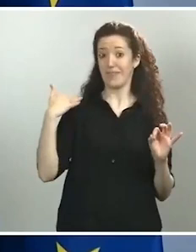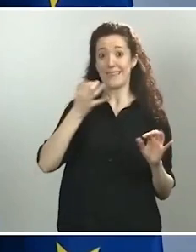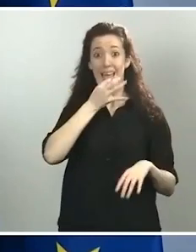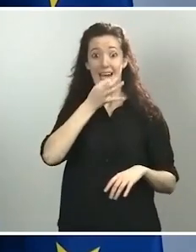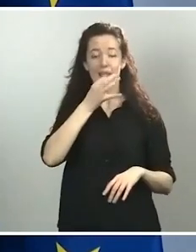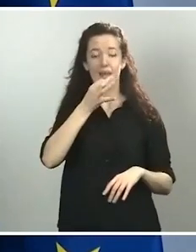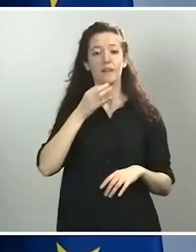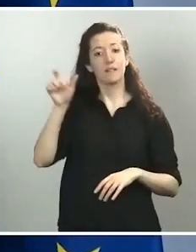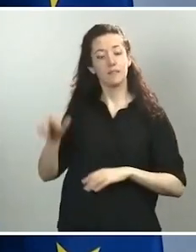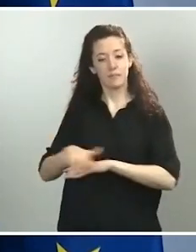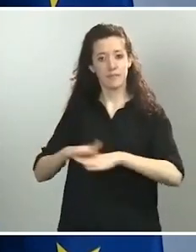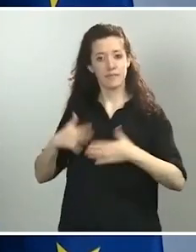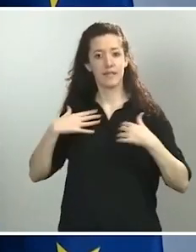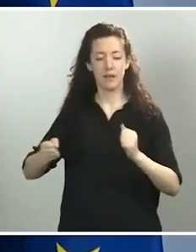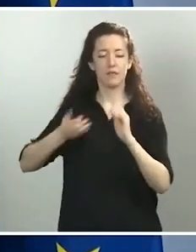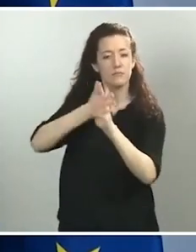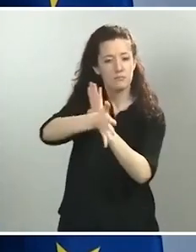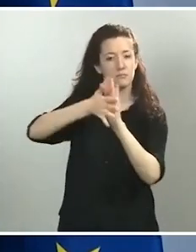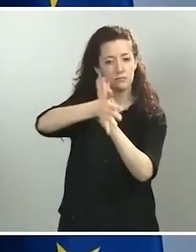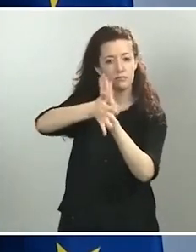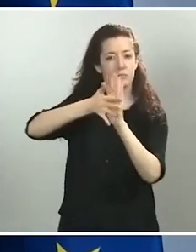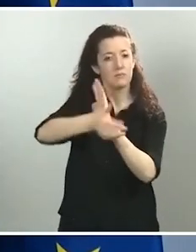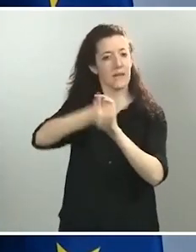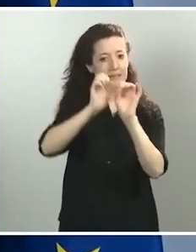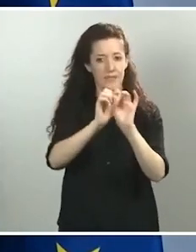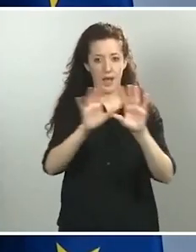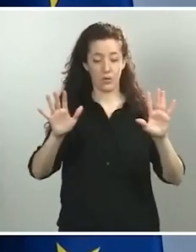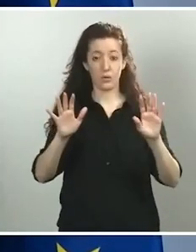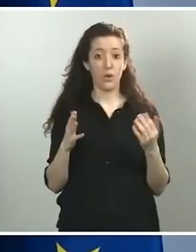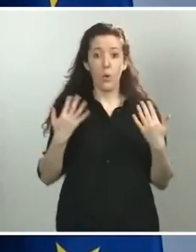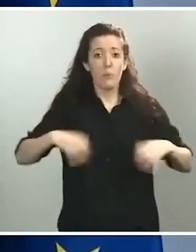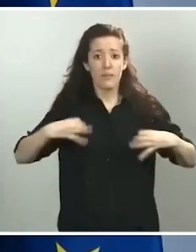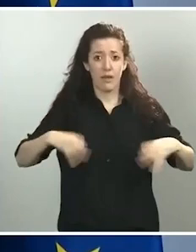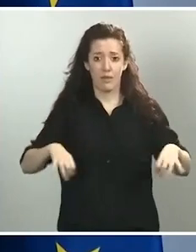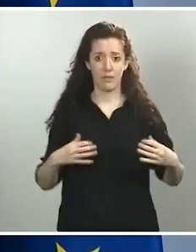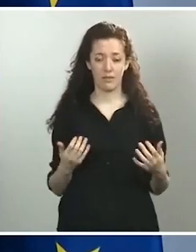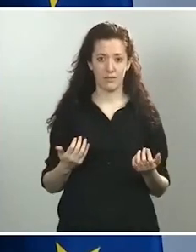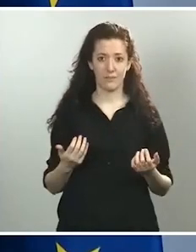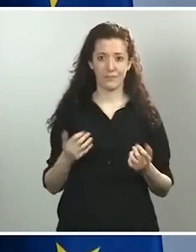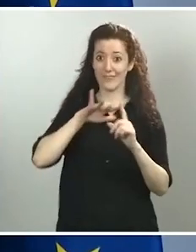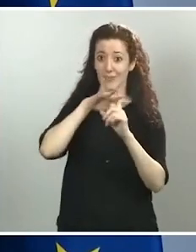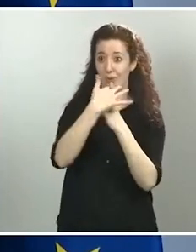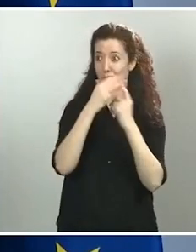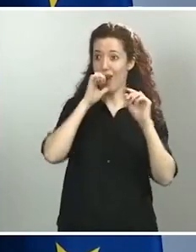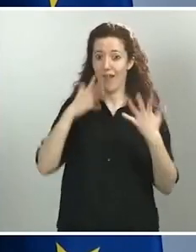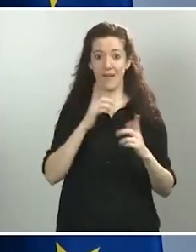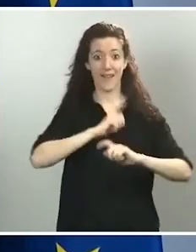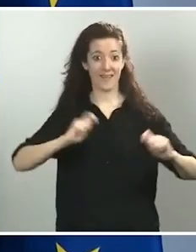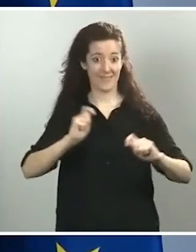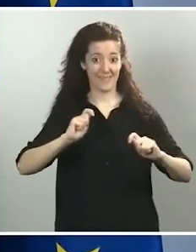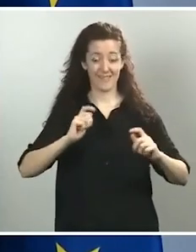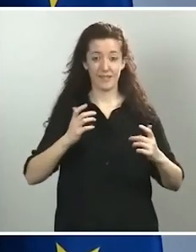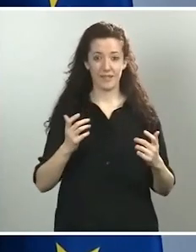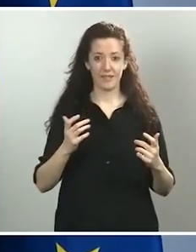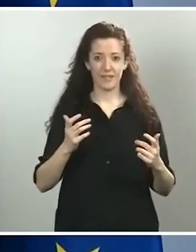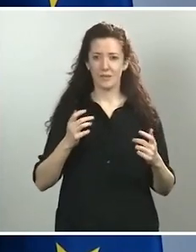iban a hacer las cosas. Insisto con toda la humildad, en una situación como esta de emergencia, en la que estamos comunicando todos